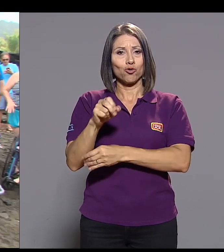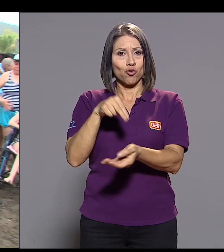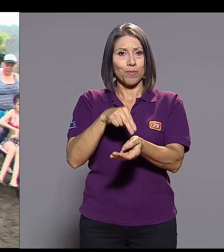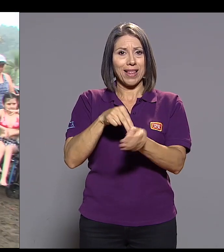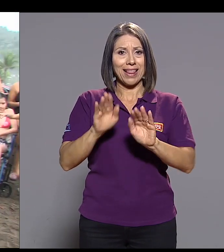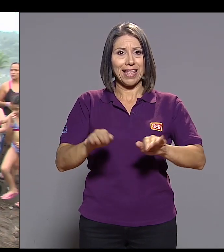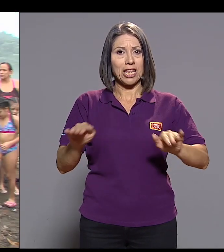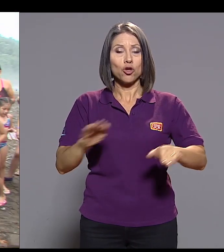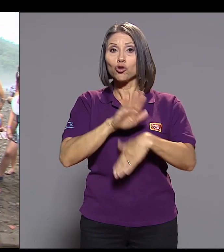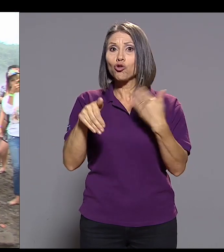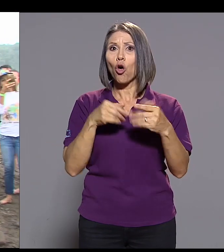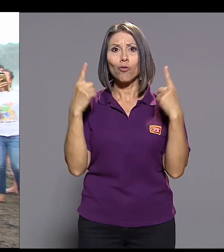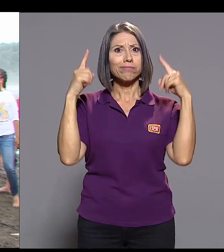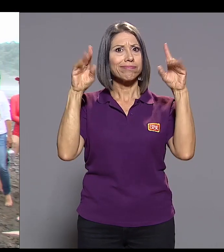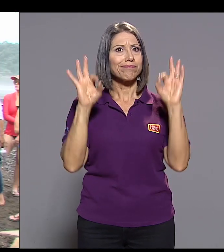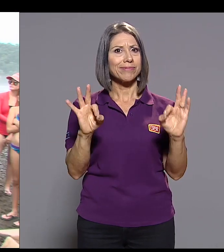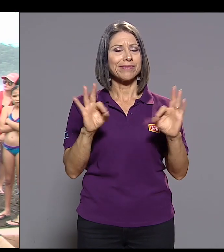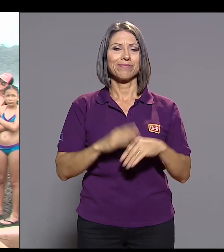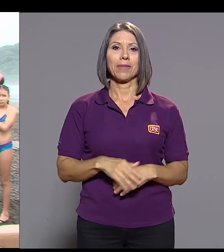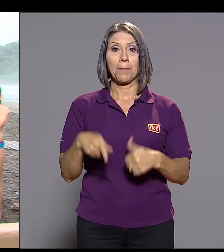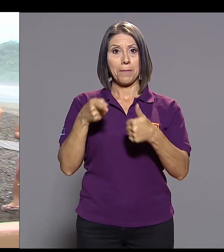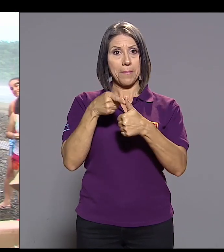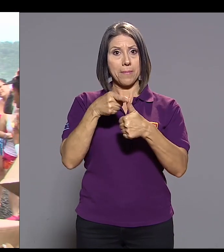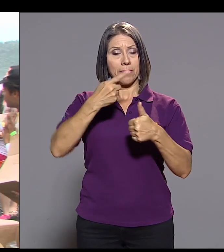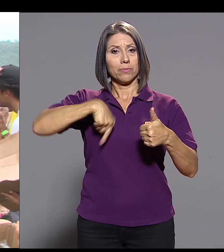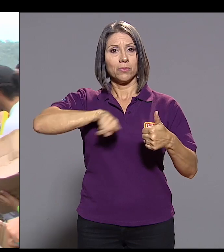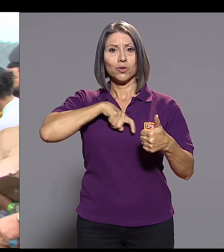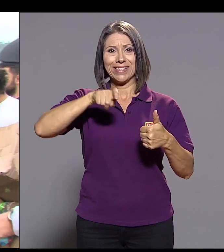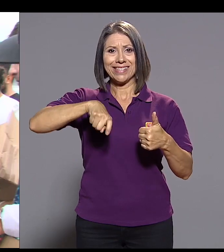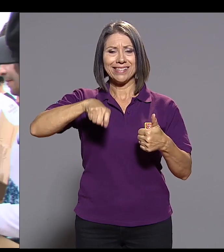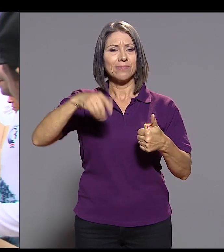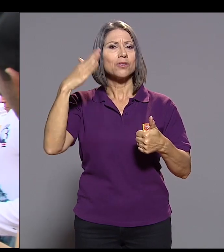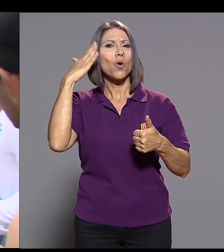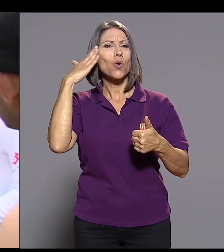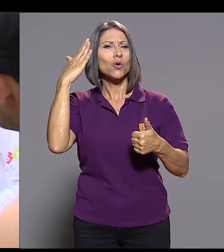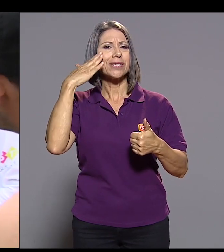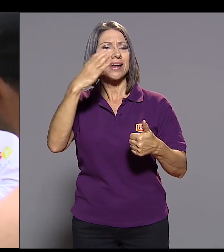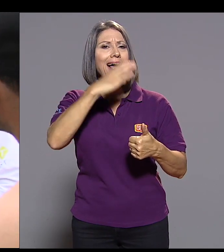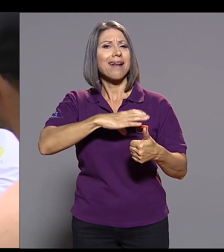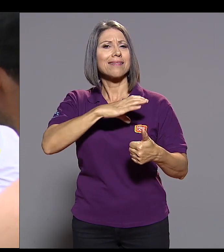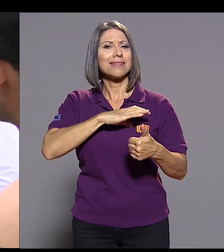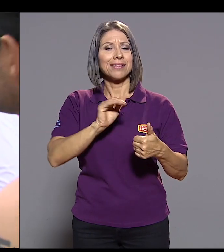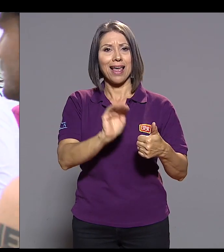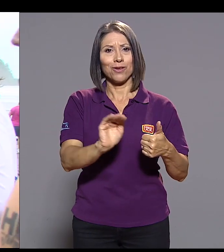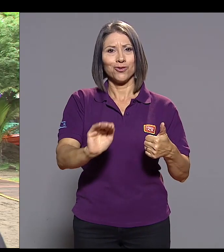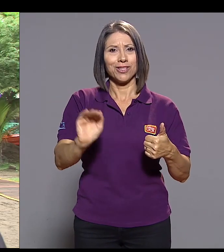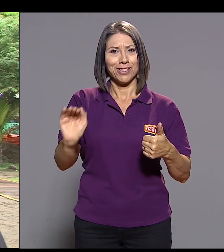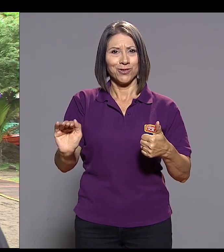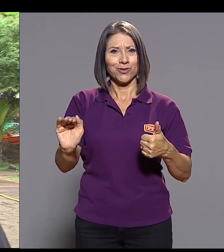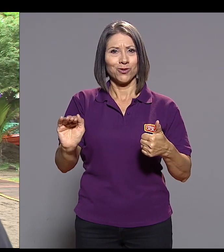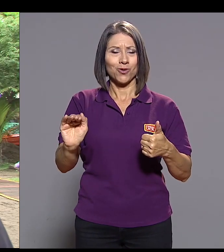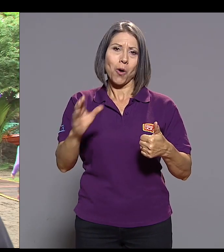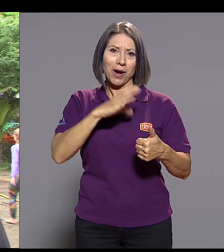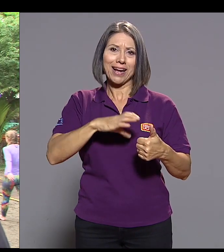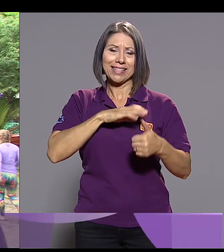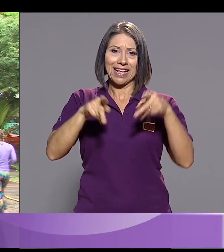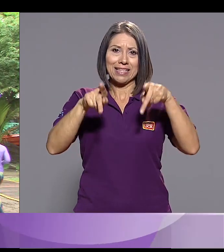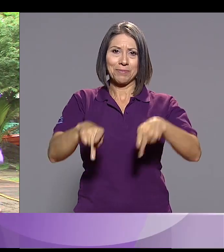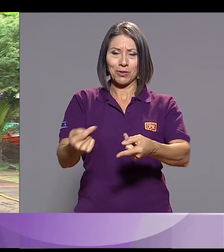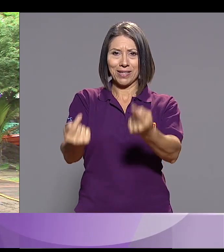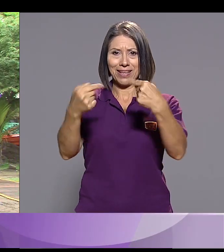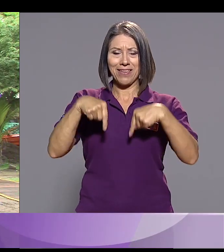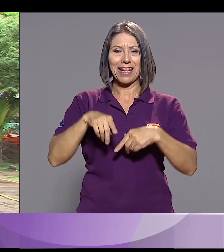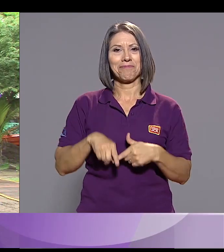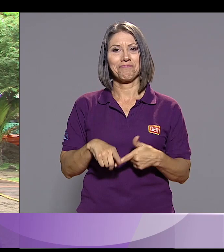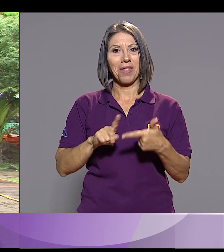paliativos del Hospital Nacional de Niños y para suerte todo se concretó de la mejor manera. Número uno, necesitamos conocer la